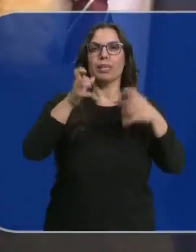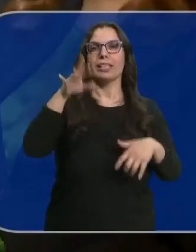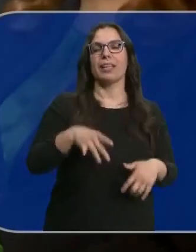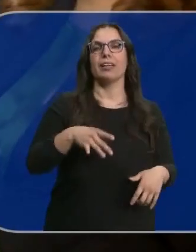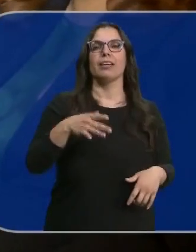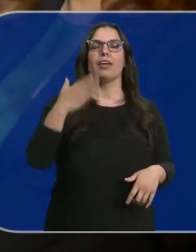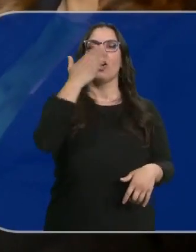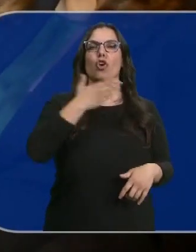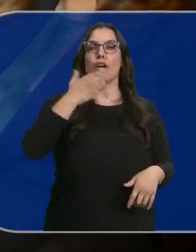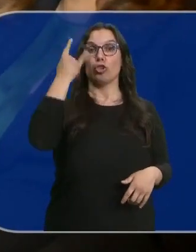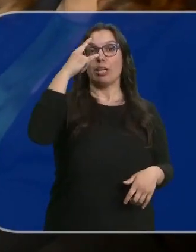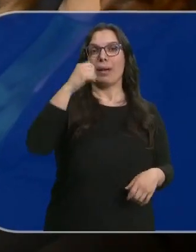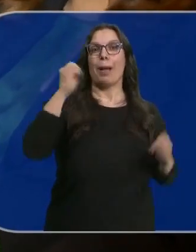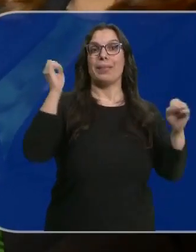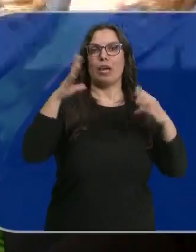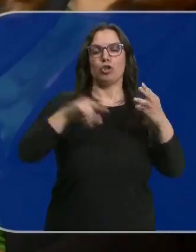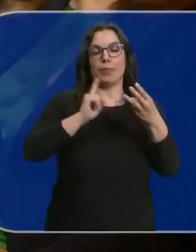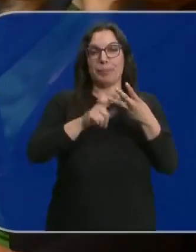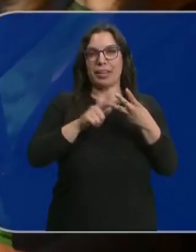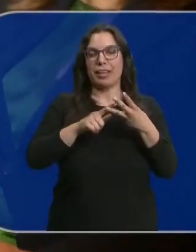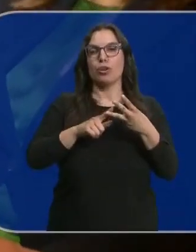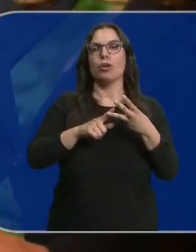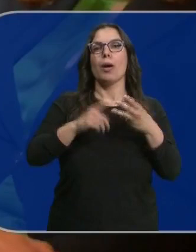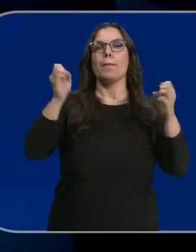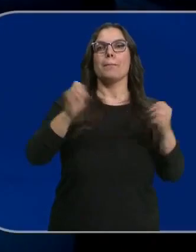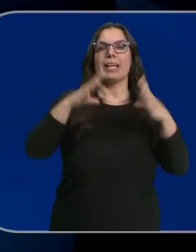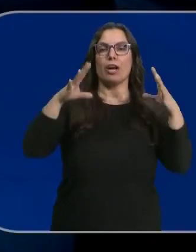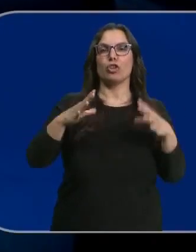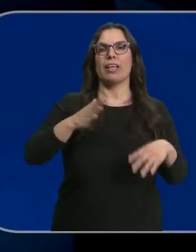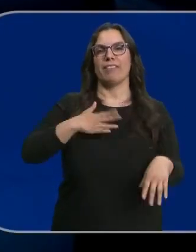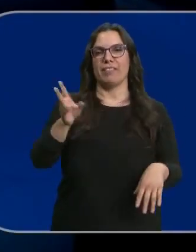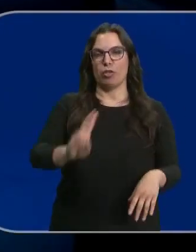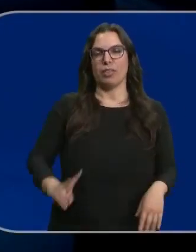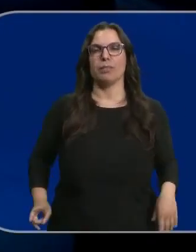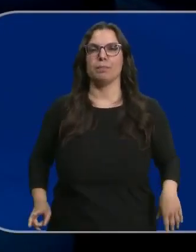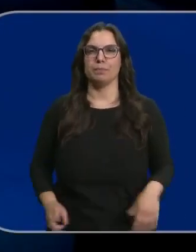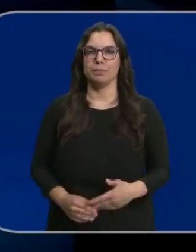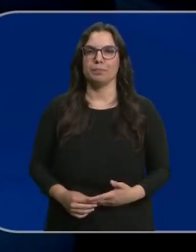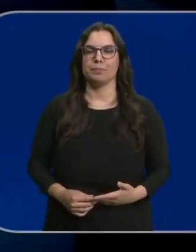para el Colegio La Milagrosa de Salamanca y el tercero para La Milagrosa y Santa Florentina de Valladolid.